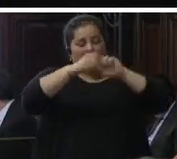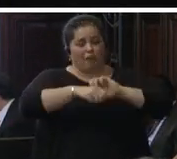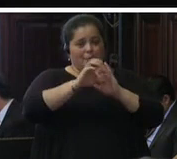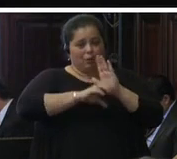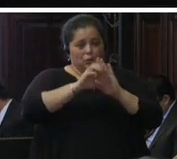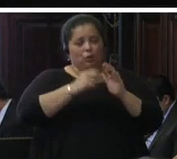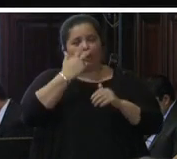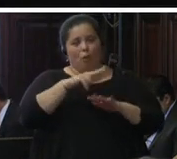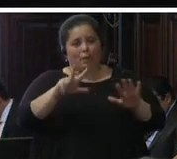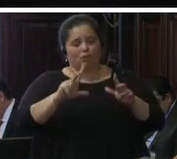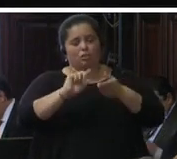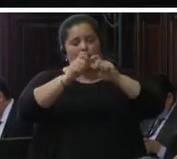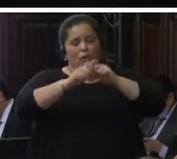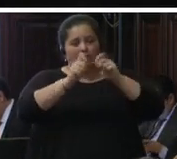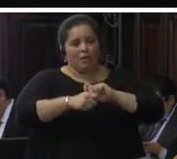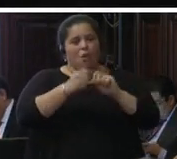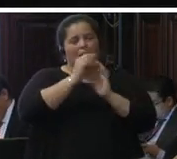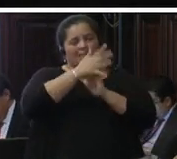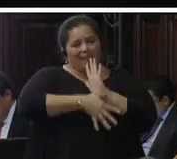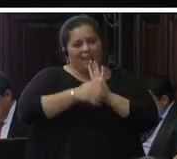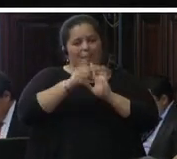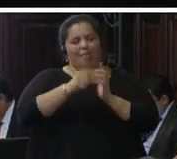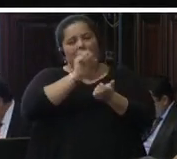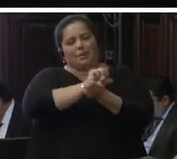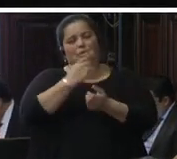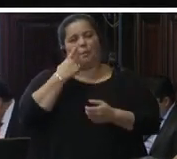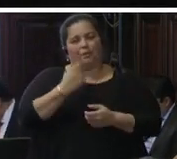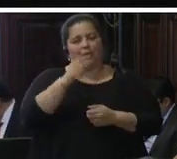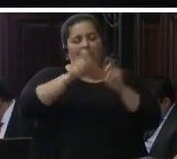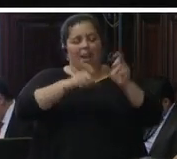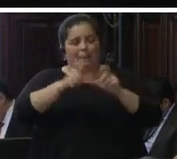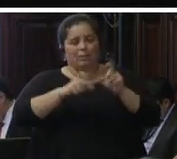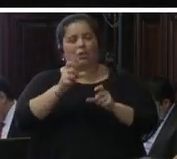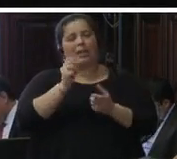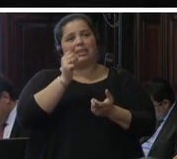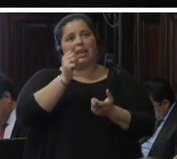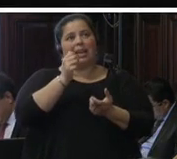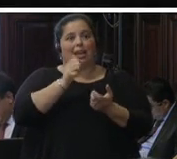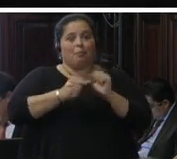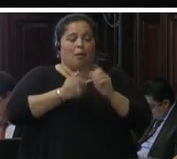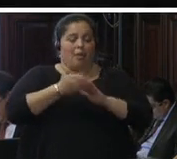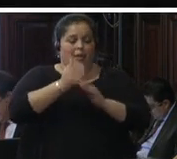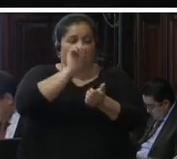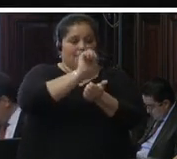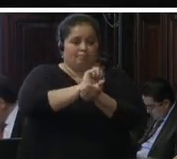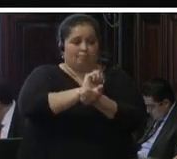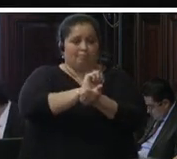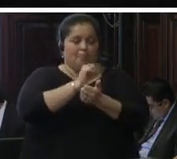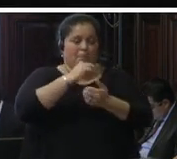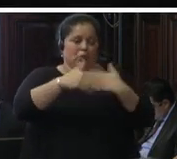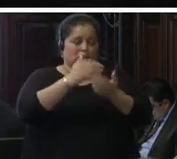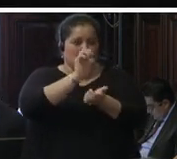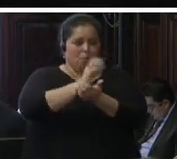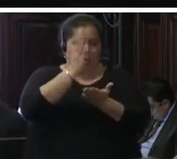esquema para la imposición de la prisión preventiva a las personas sujetas a proceso penal pasando de un uso